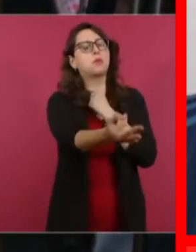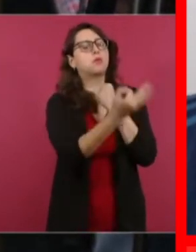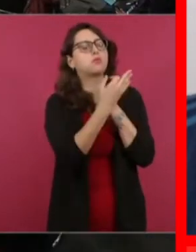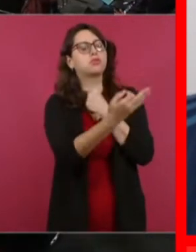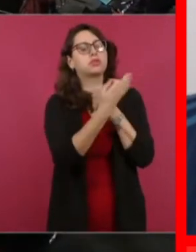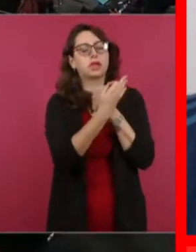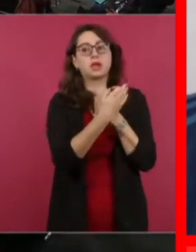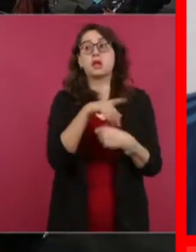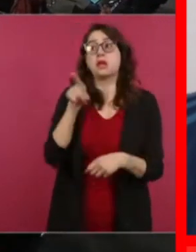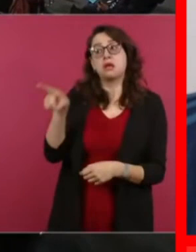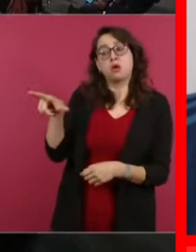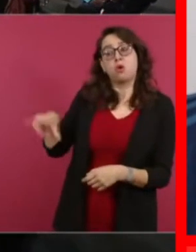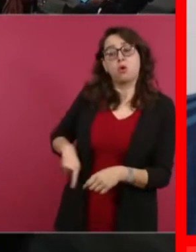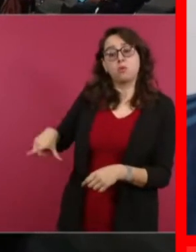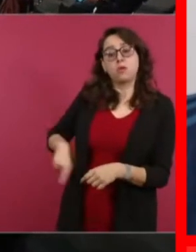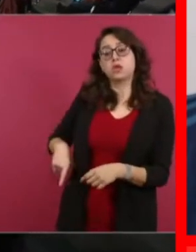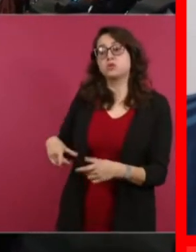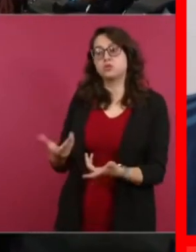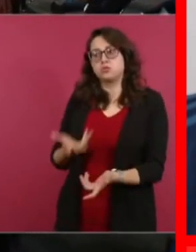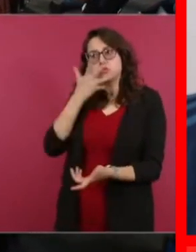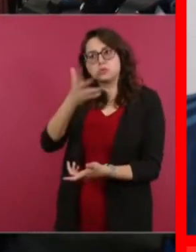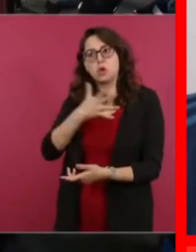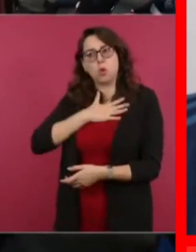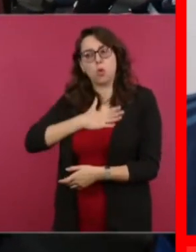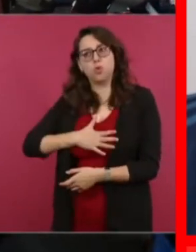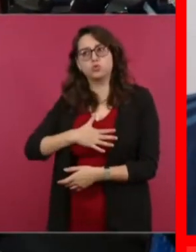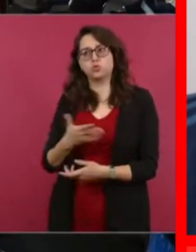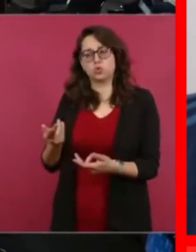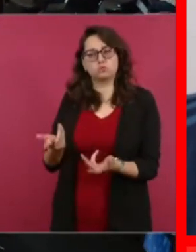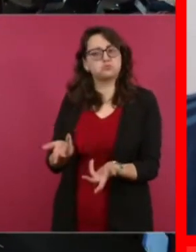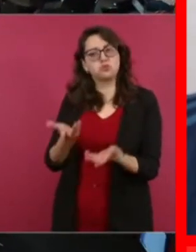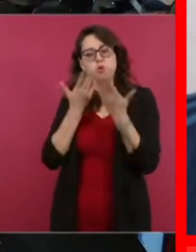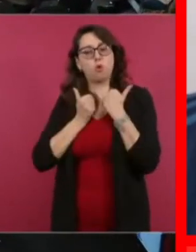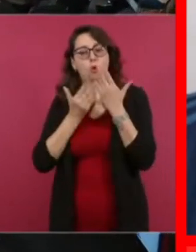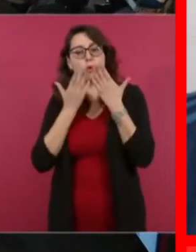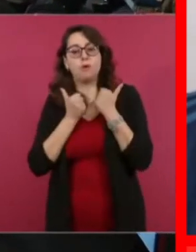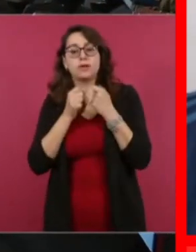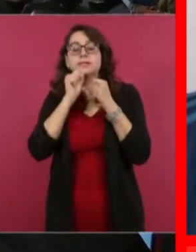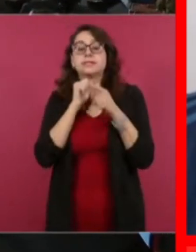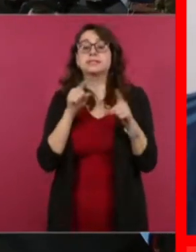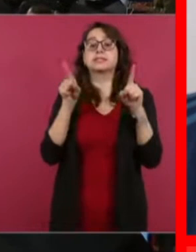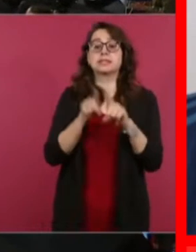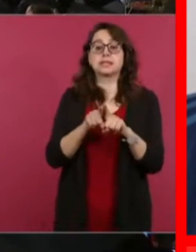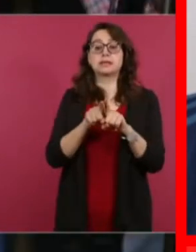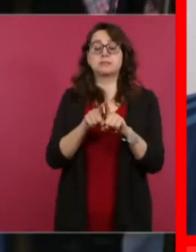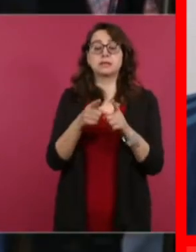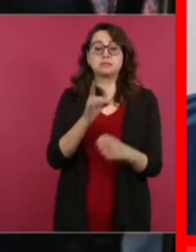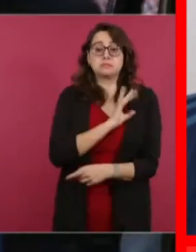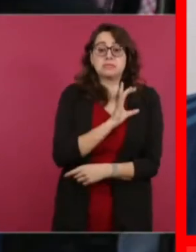su gobierno de no realizar las negociaciones serias y justas, pero además lo acusa o temen que